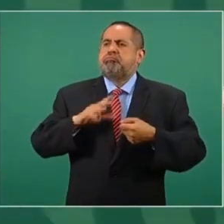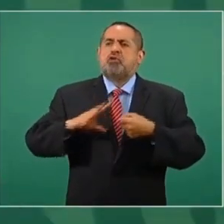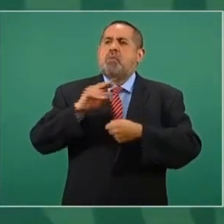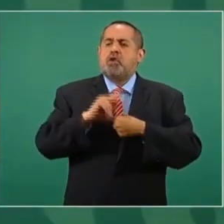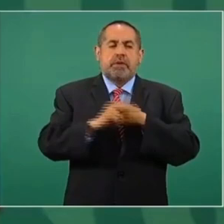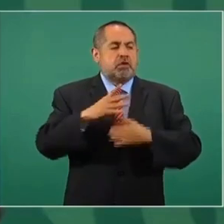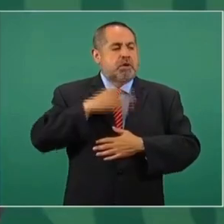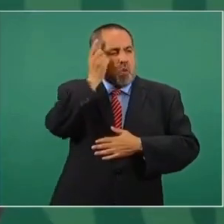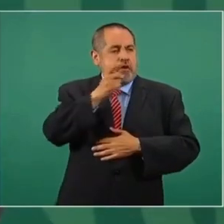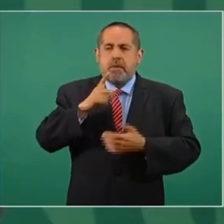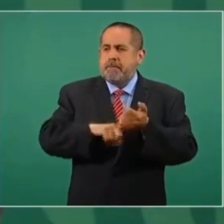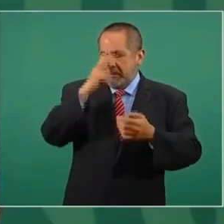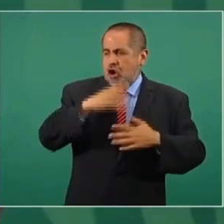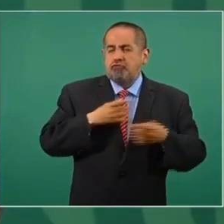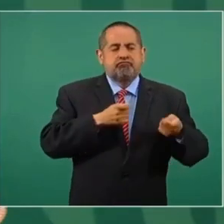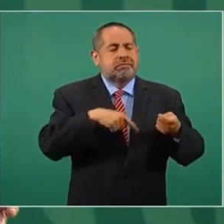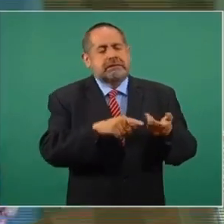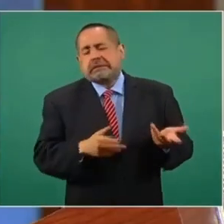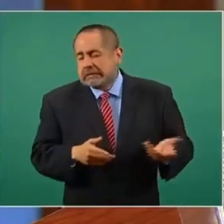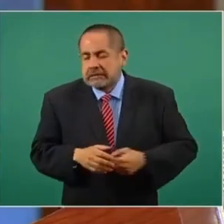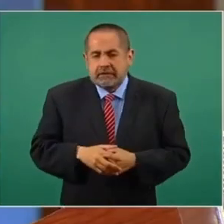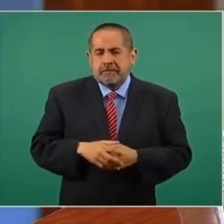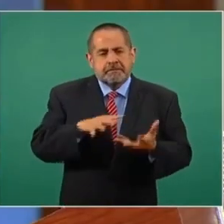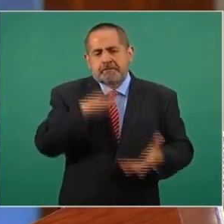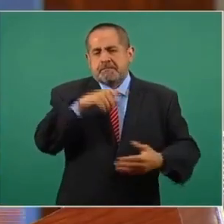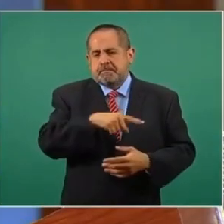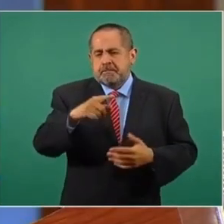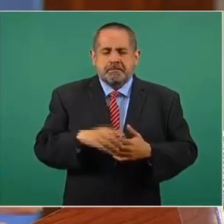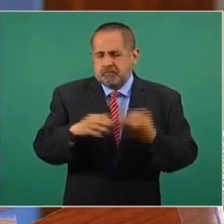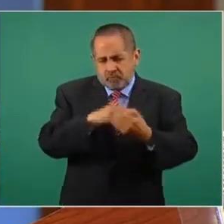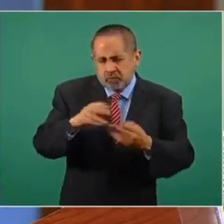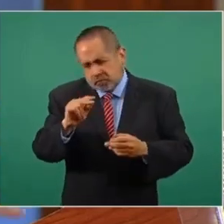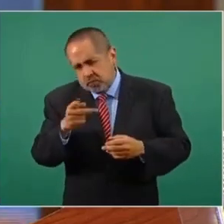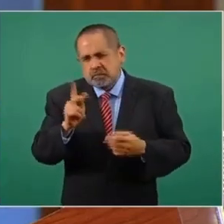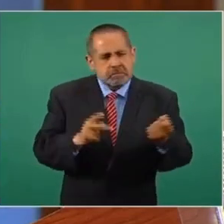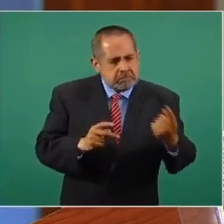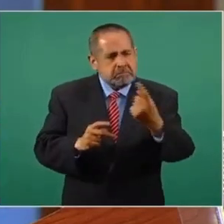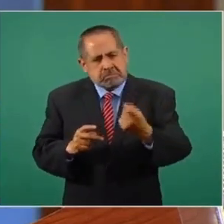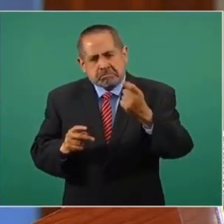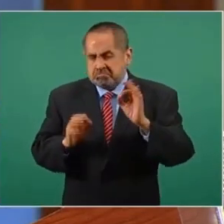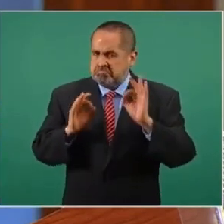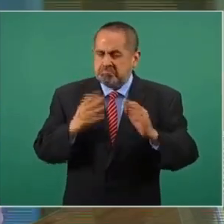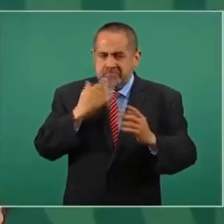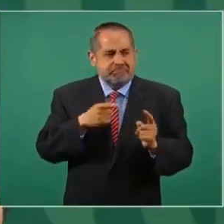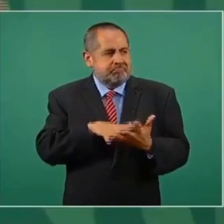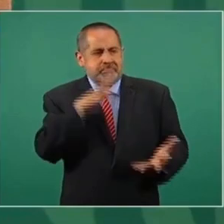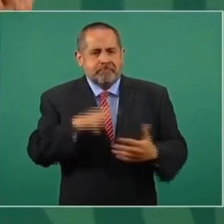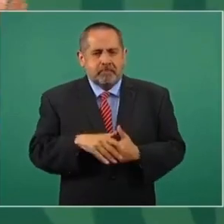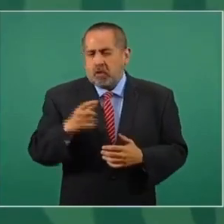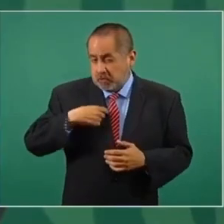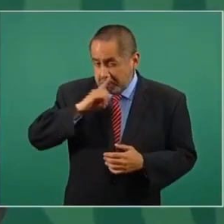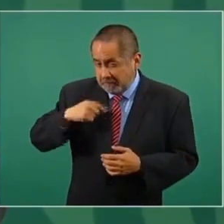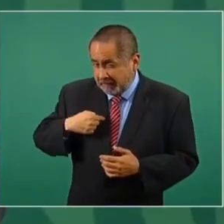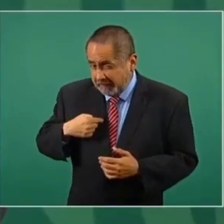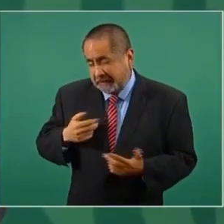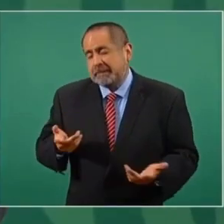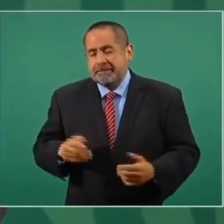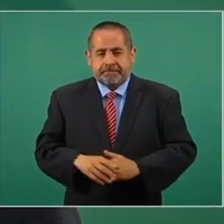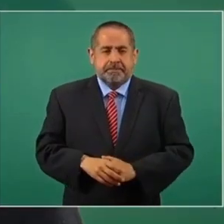los que se sentían dueños de México. La mayoría, no todos, desde luego, fueron rosas excepciones. O estoy mintiendo,